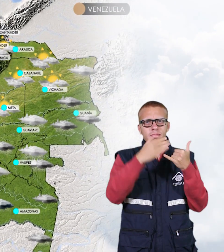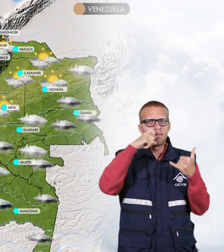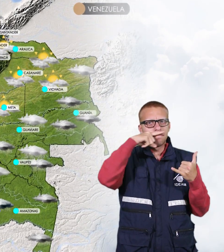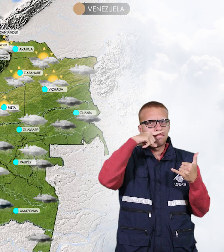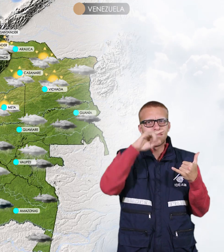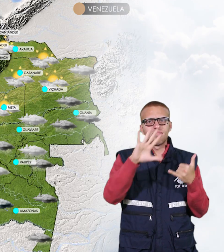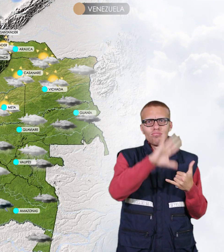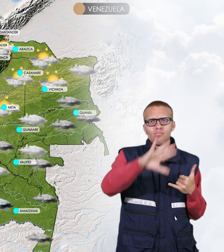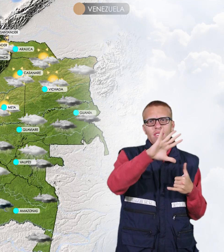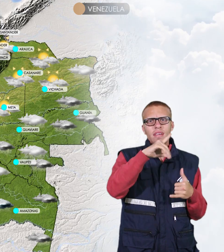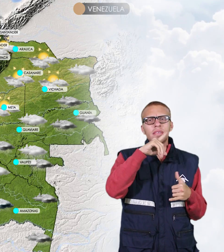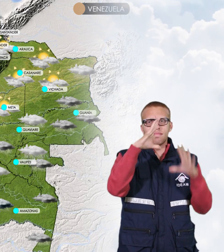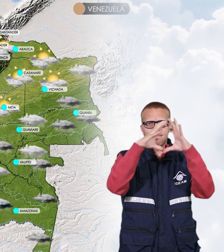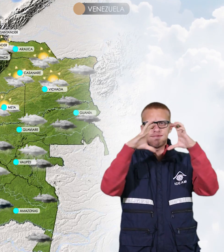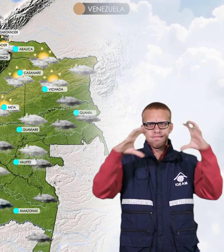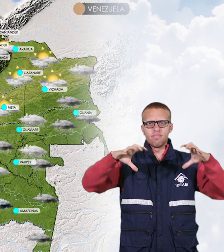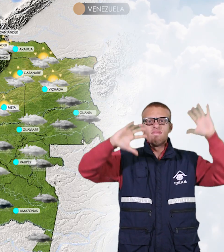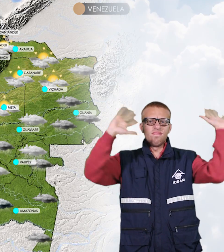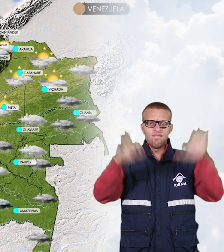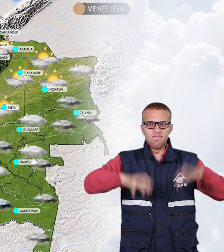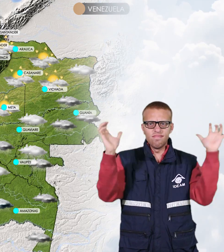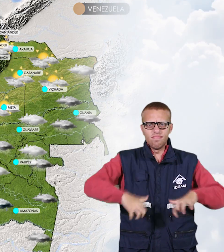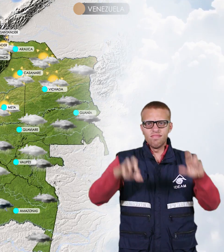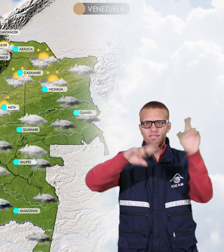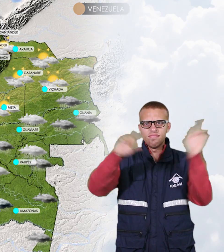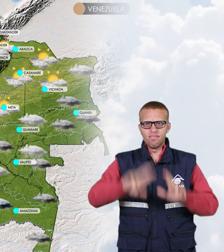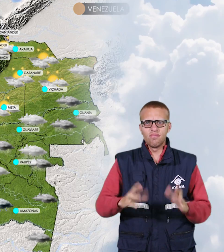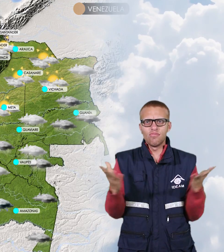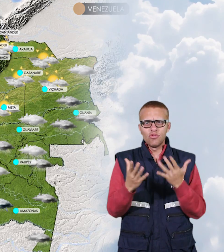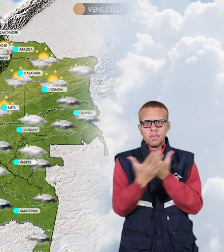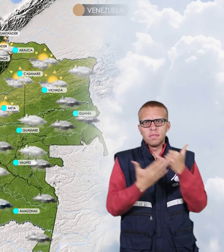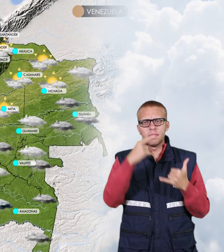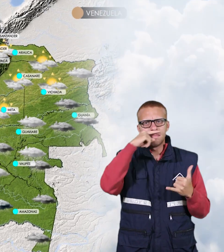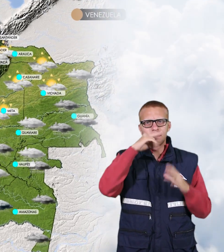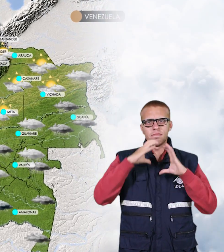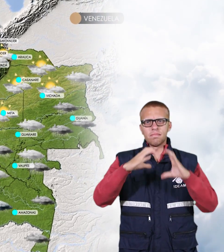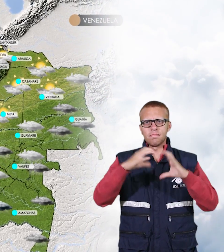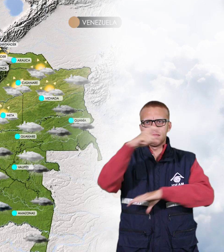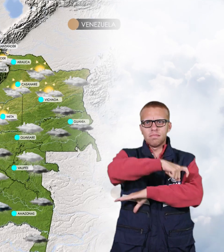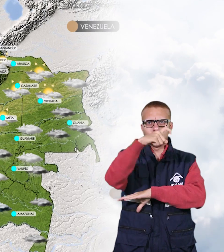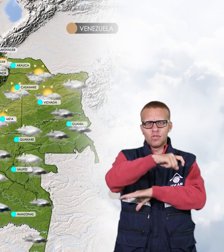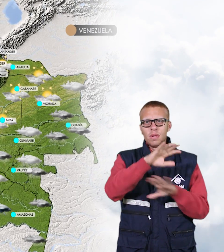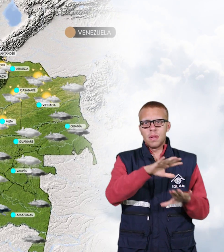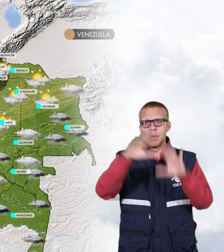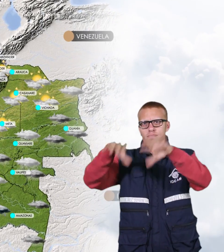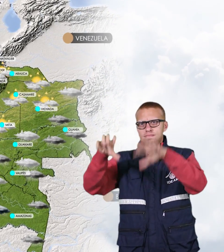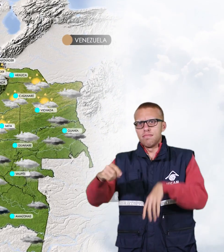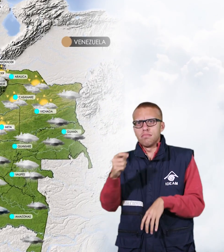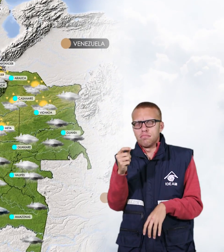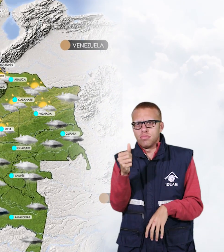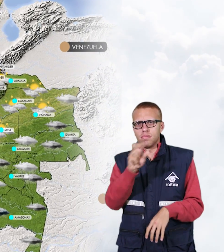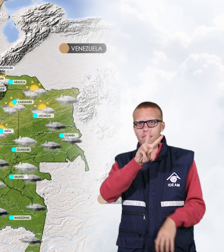con lluvias intensas acompañadas de tormentas eléctricas sobre el departamento de Amazonas, Caquetá y Putumayo y lluvias ligeras sobre Baupés y